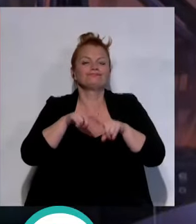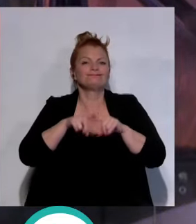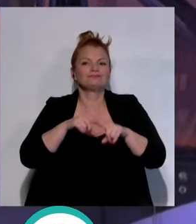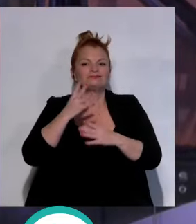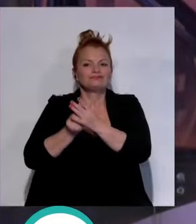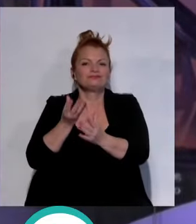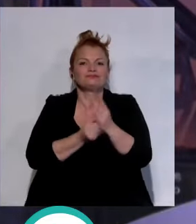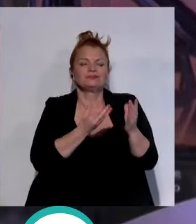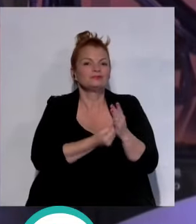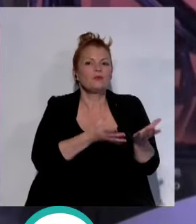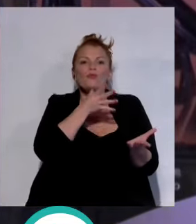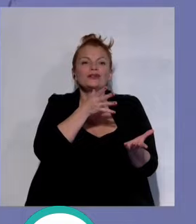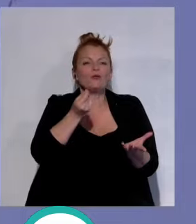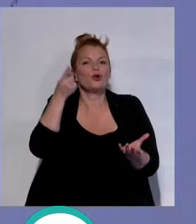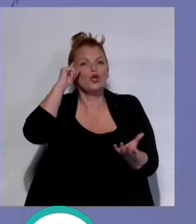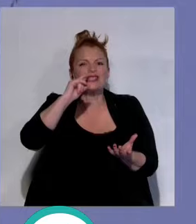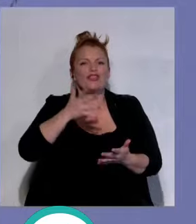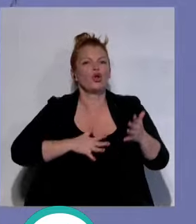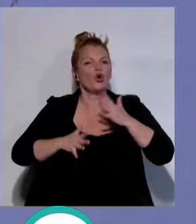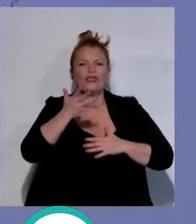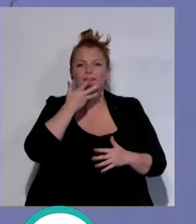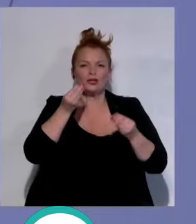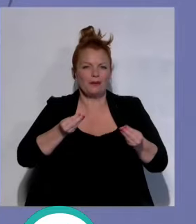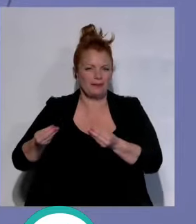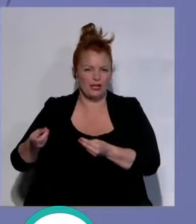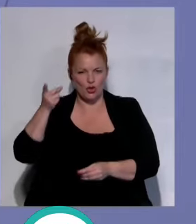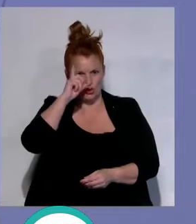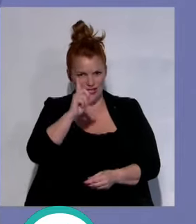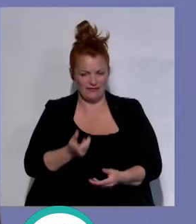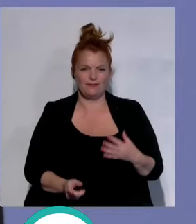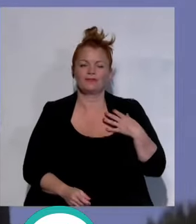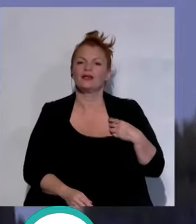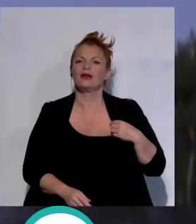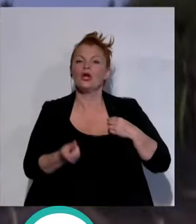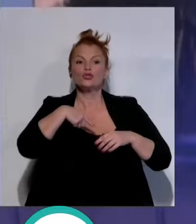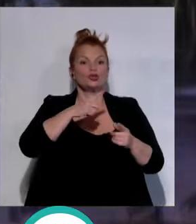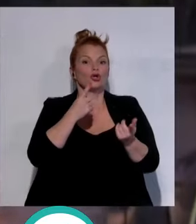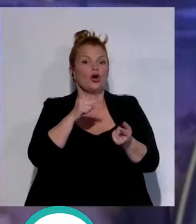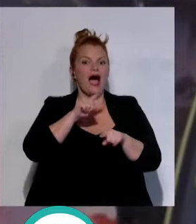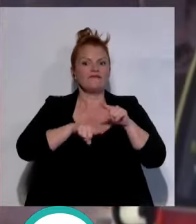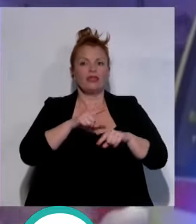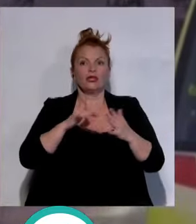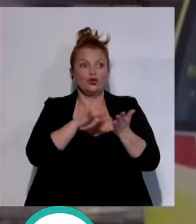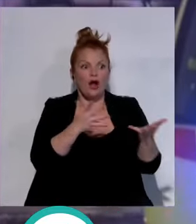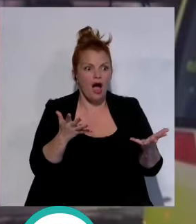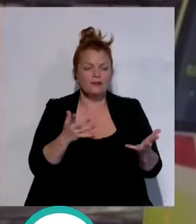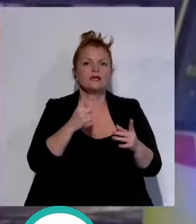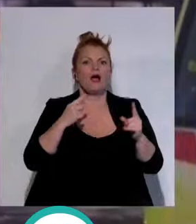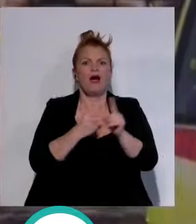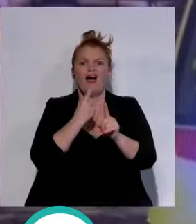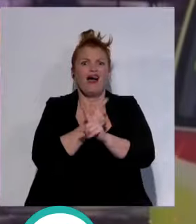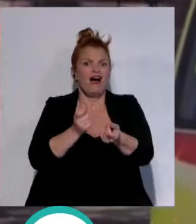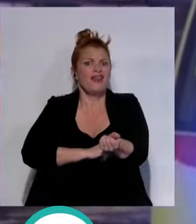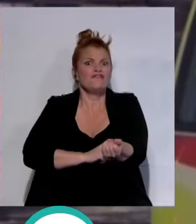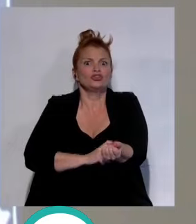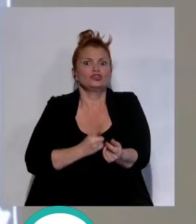propias del desconocimiento de cómo actuar ante ellos muchas veces nos ponemos nerviosos es normal la gente es una situación muy